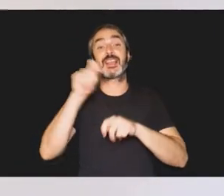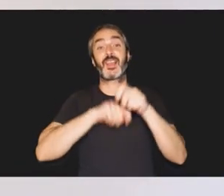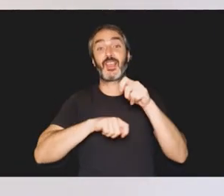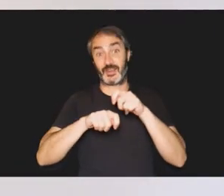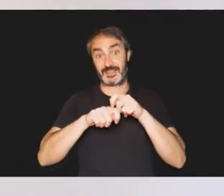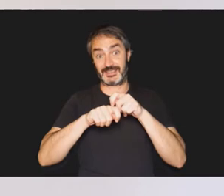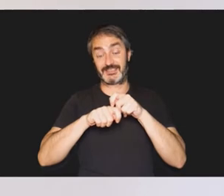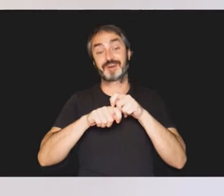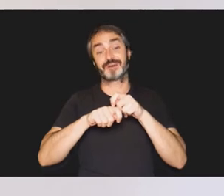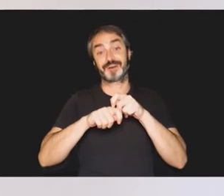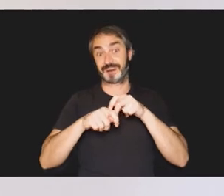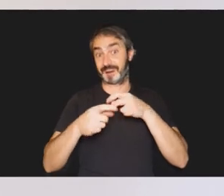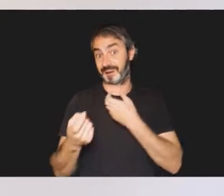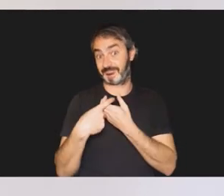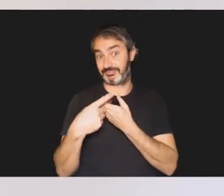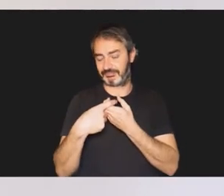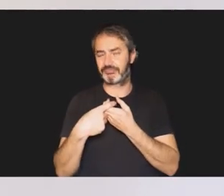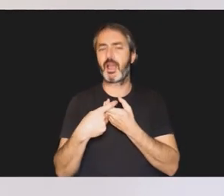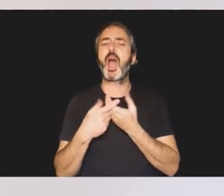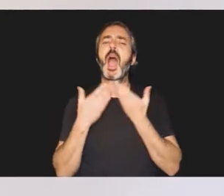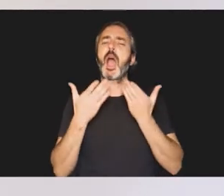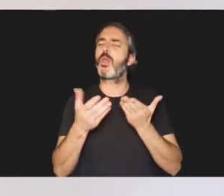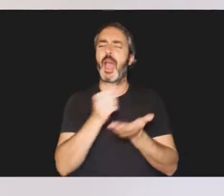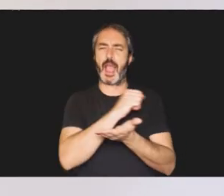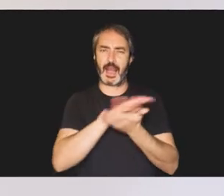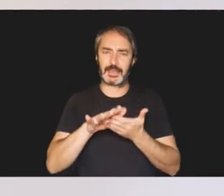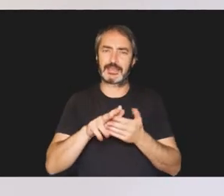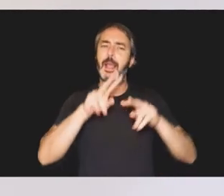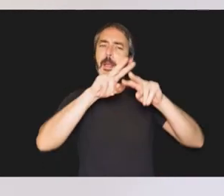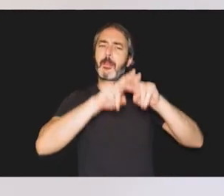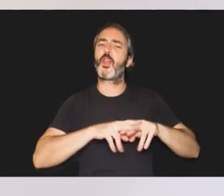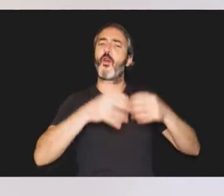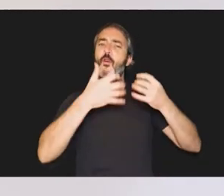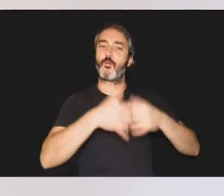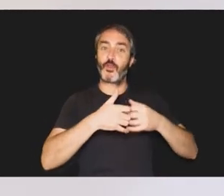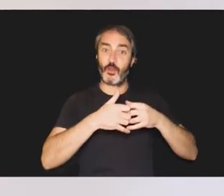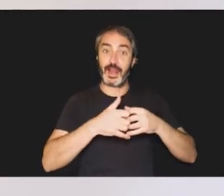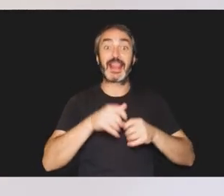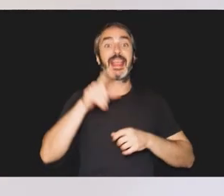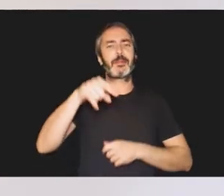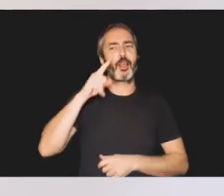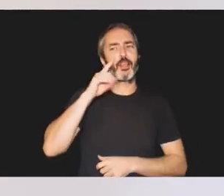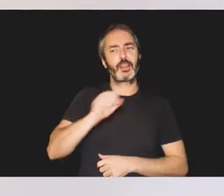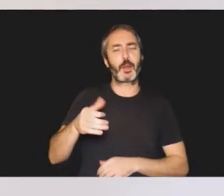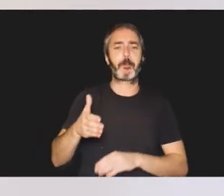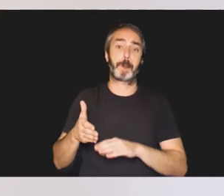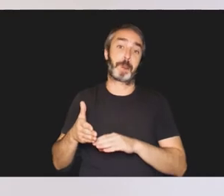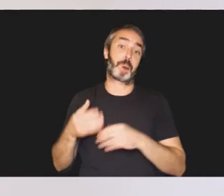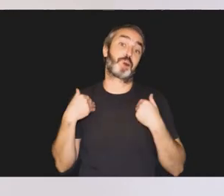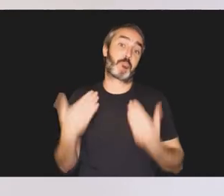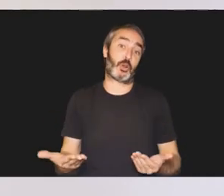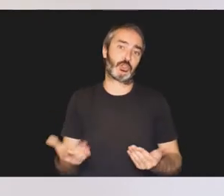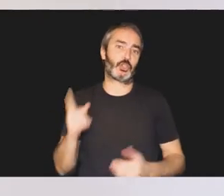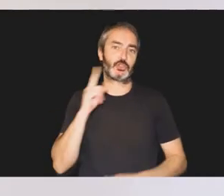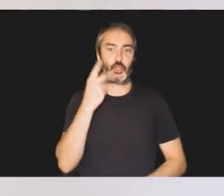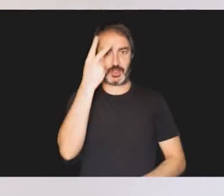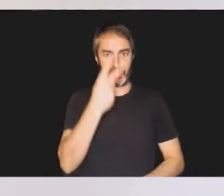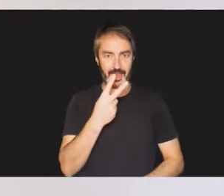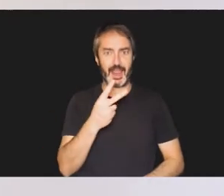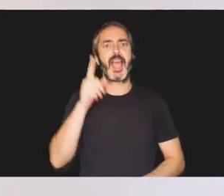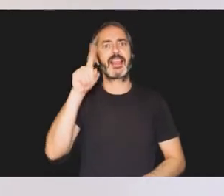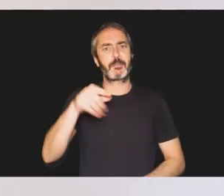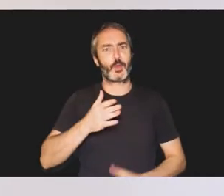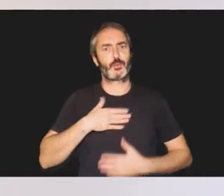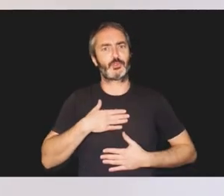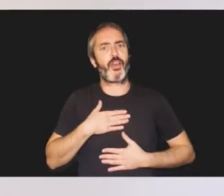miembro ofrecen ayuda totalmente gratuita en las valoraciones funcionales y detección precoz de la sordoceguera. También